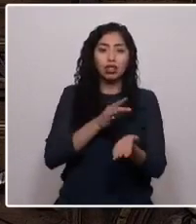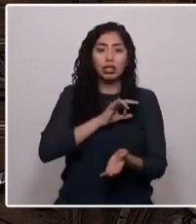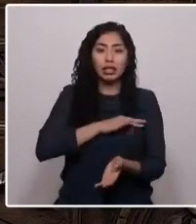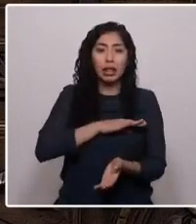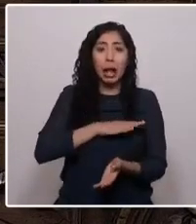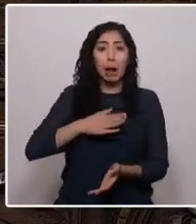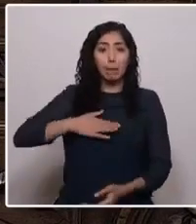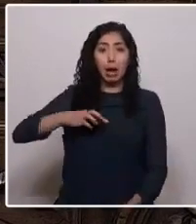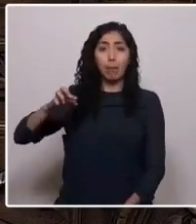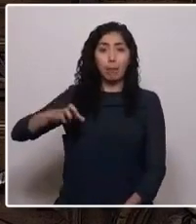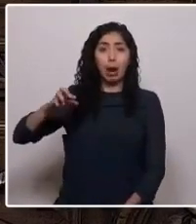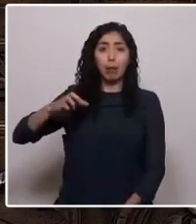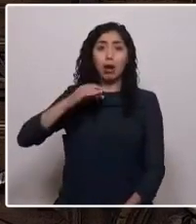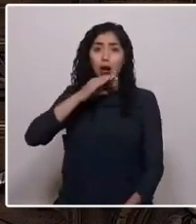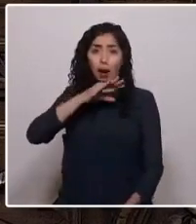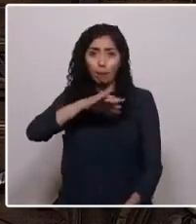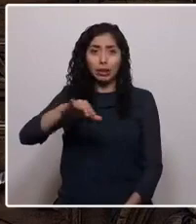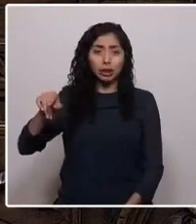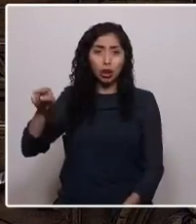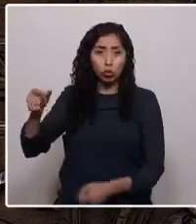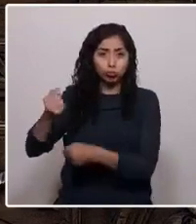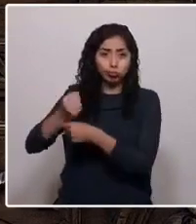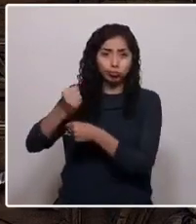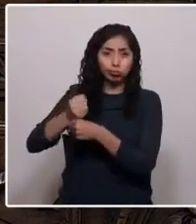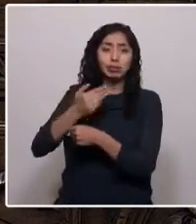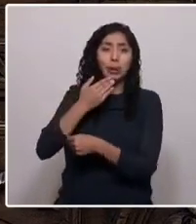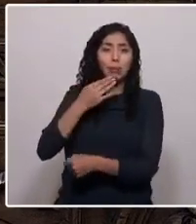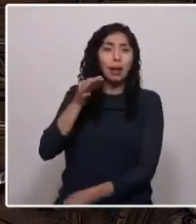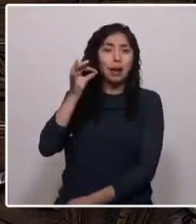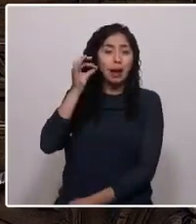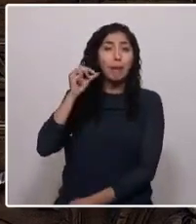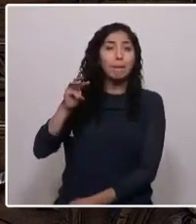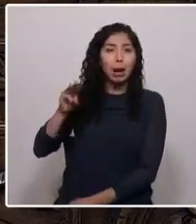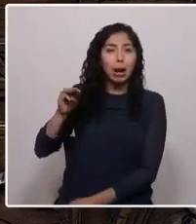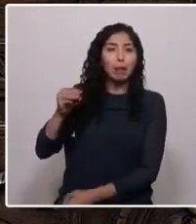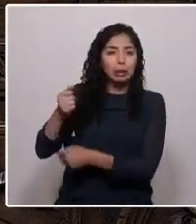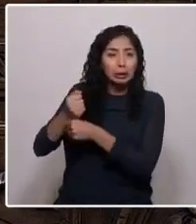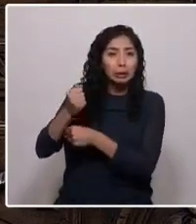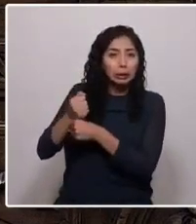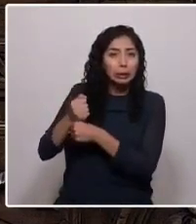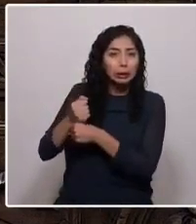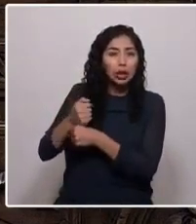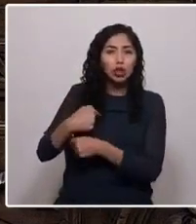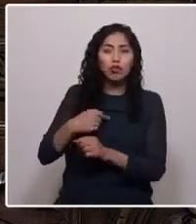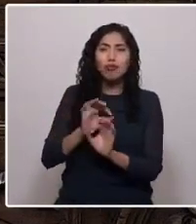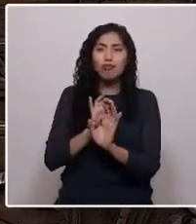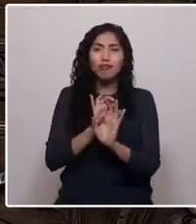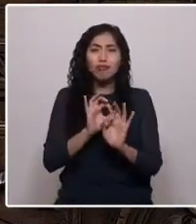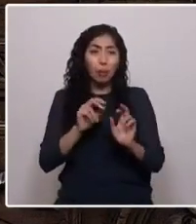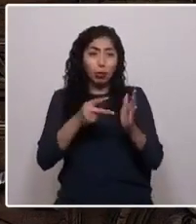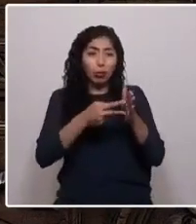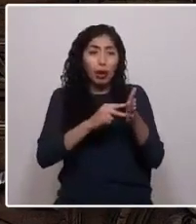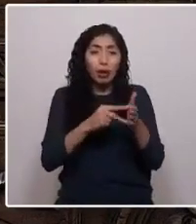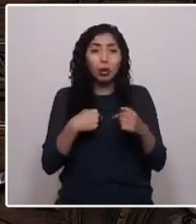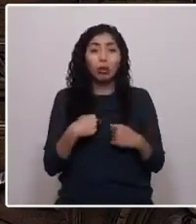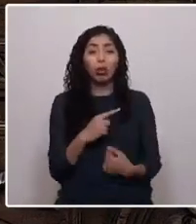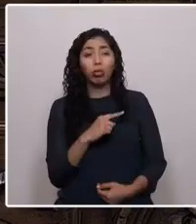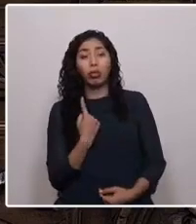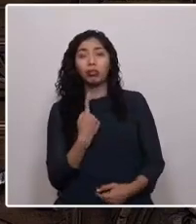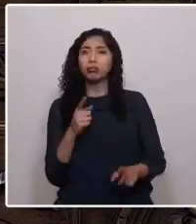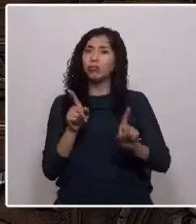mi padre y de la convicción irreductible de mi madre, aprendí nunca a rendirme ante la adversidad. Y hoy les digo,